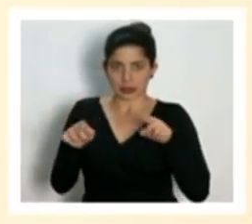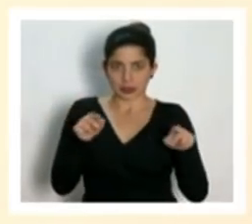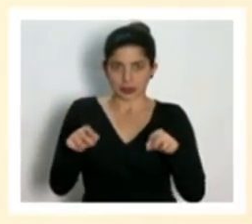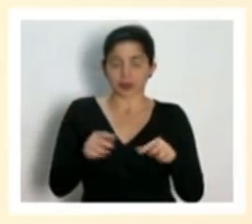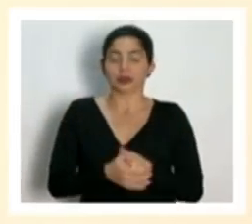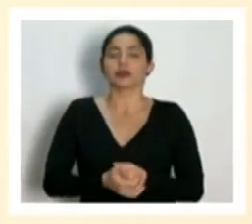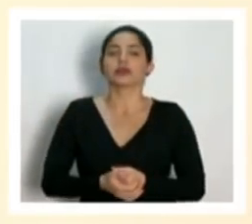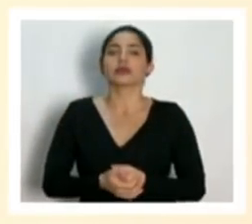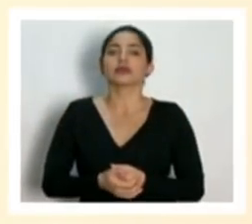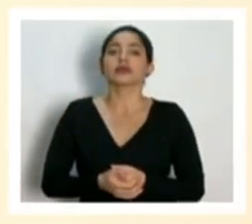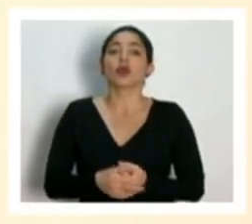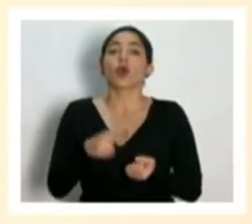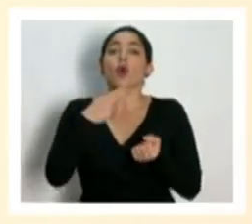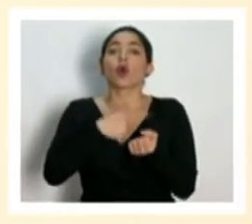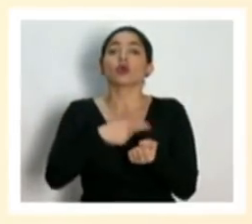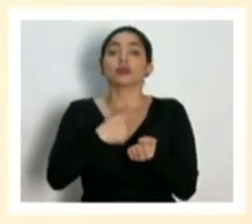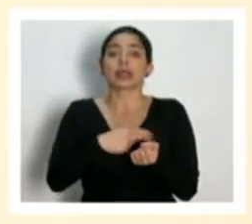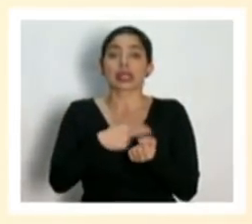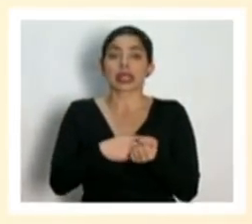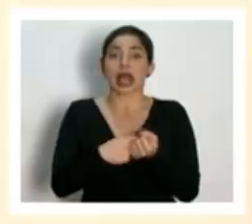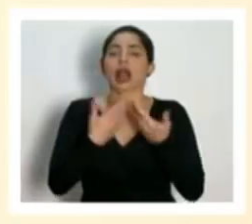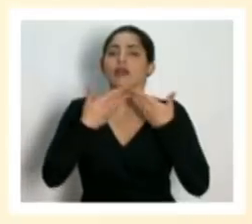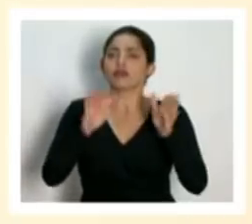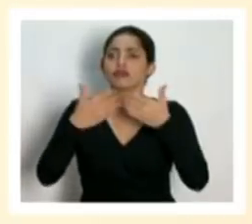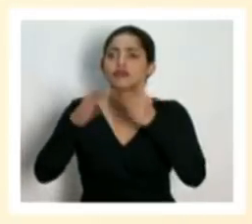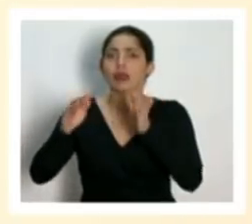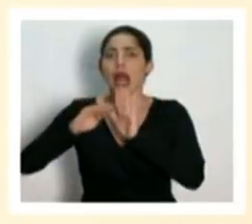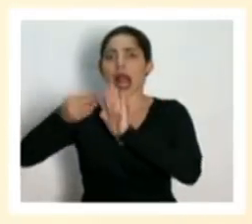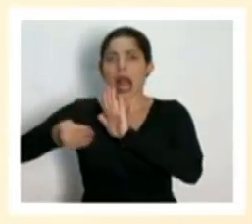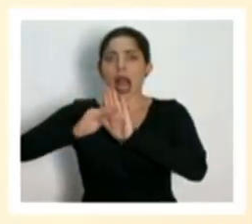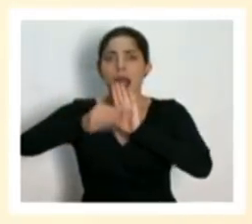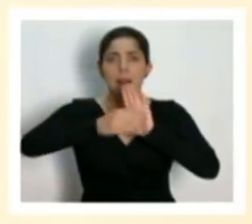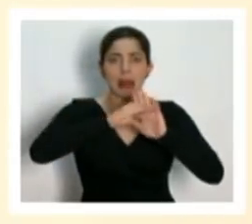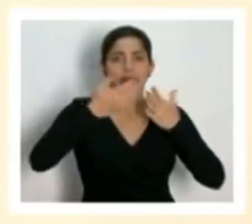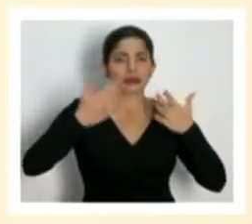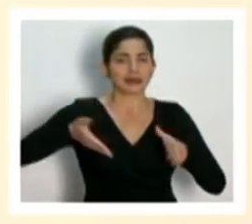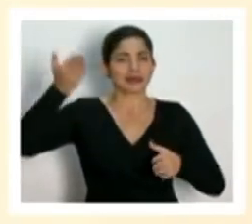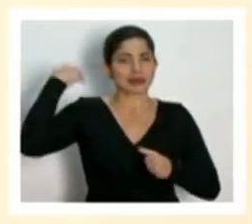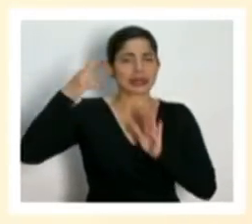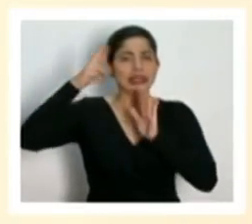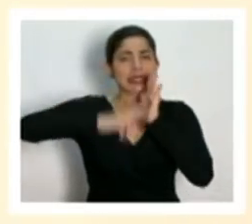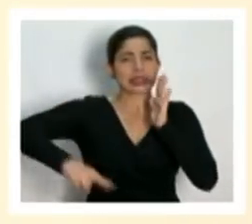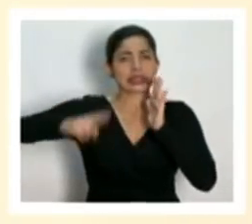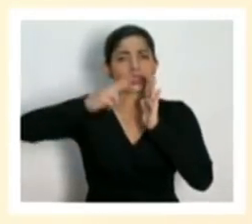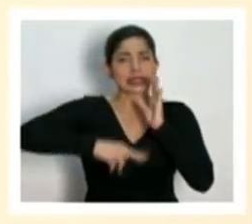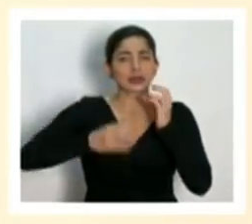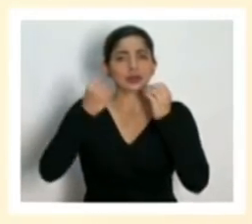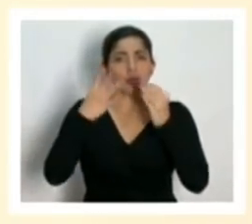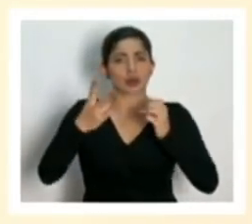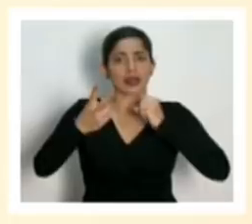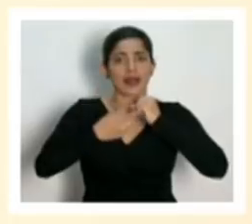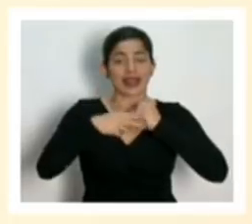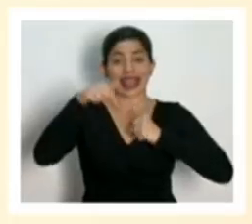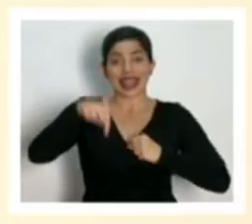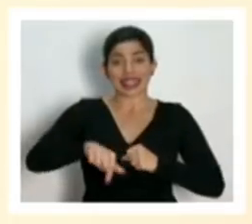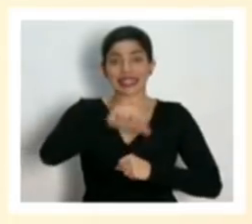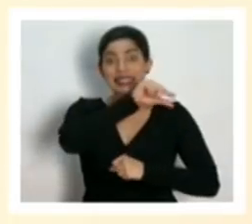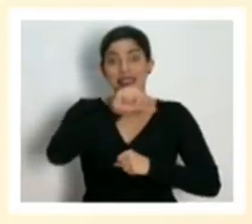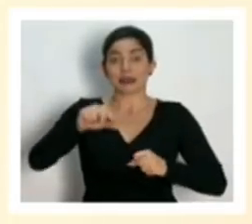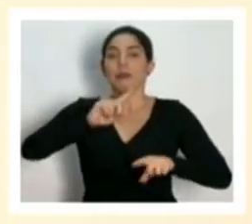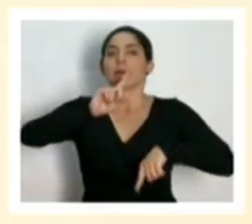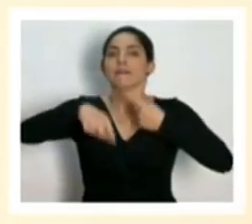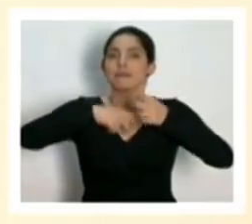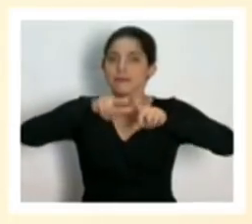la los hospitales están habilitando camas ya esto lo hemos reiterado numerosas veces esta semana entra en